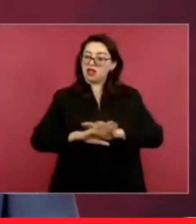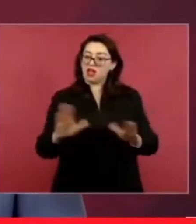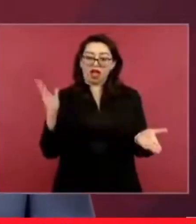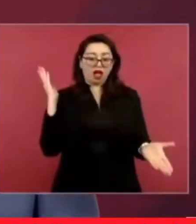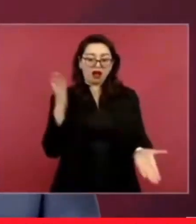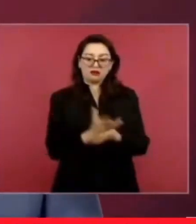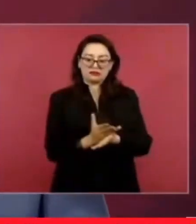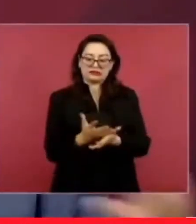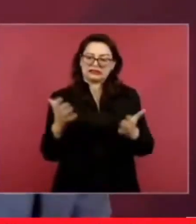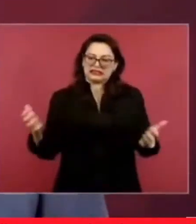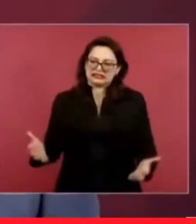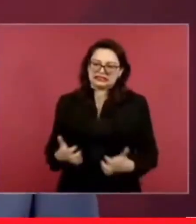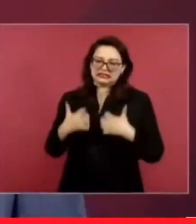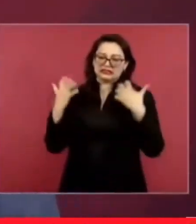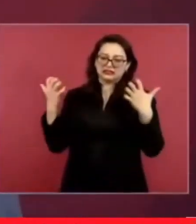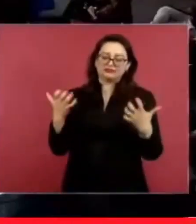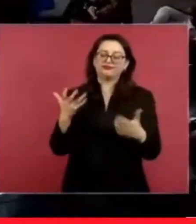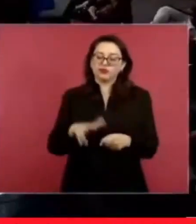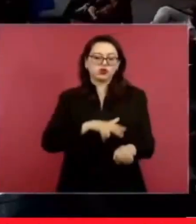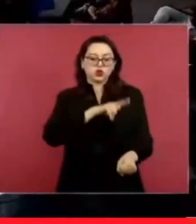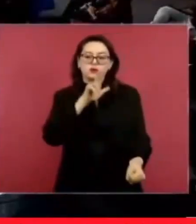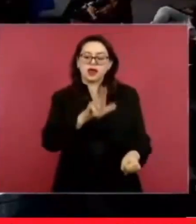manos llenas,